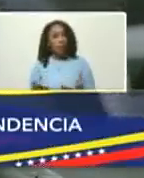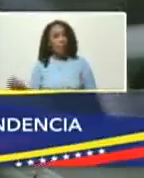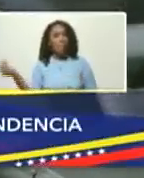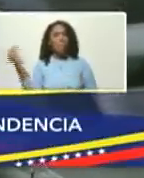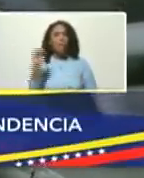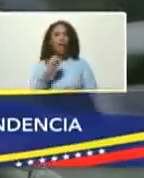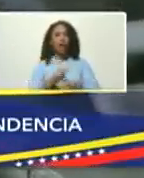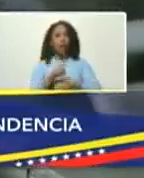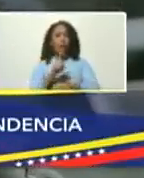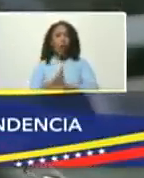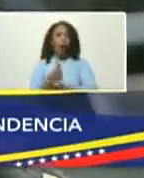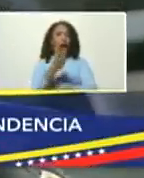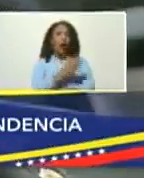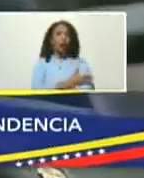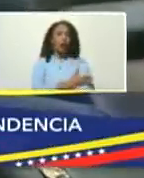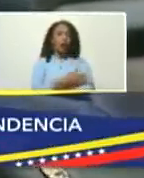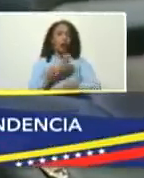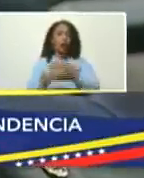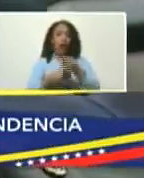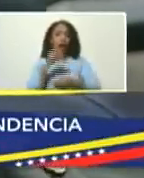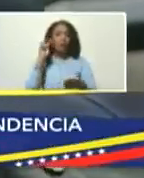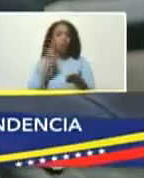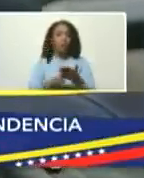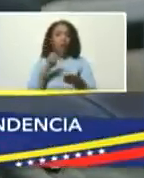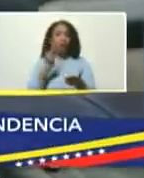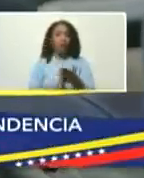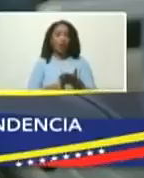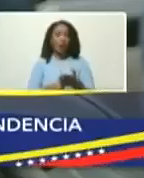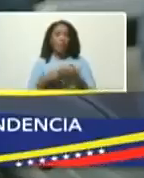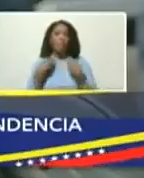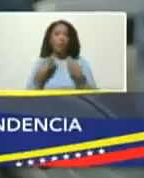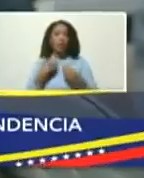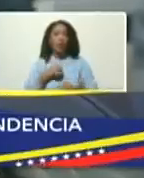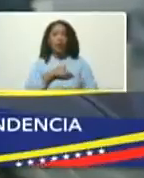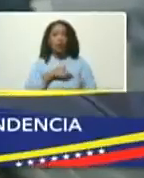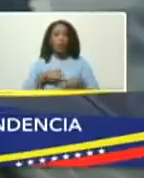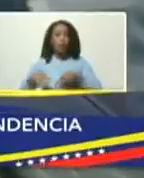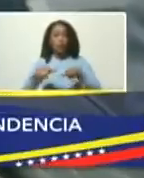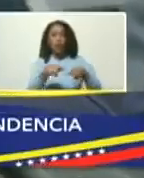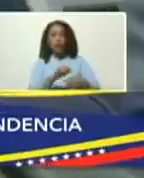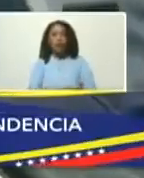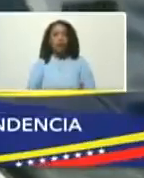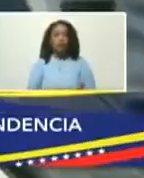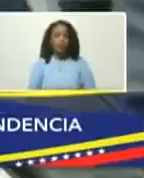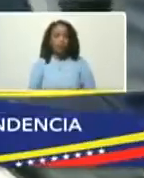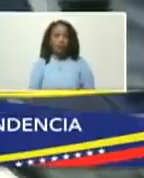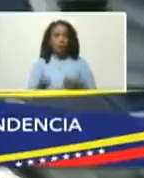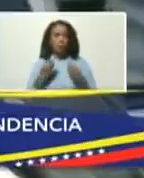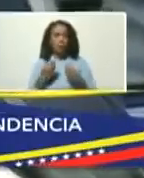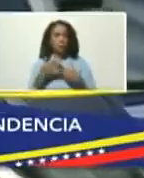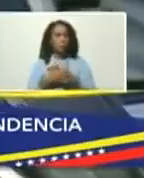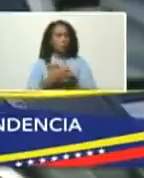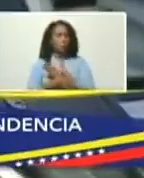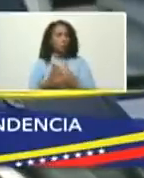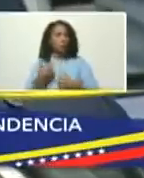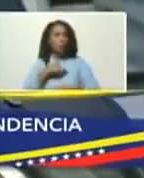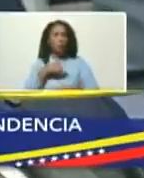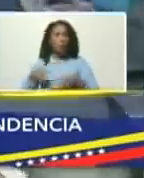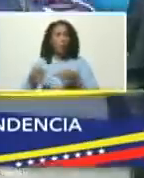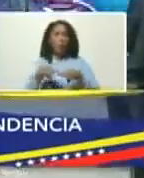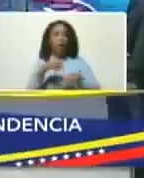temprano que tarde sean una realidad para nuestras regiones para que nuestras regiones